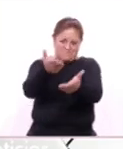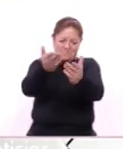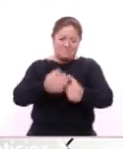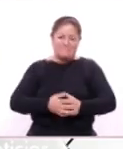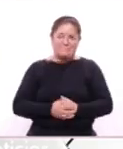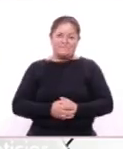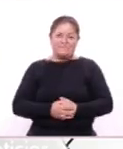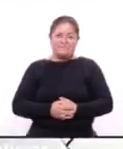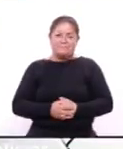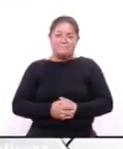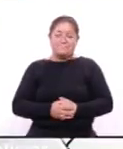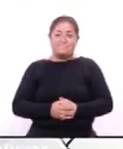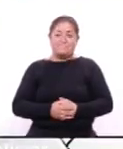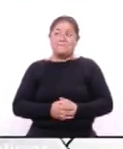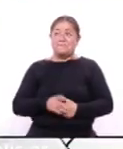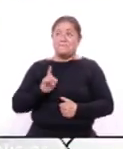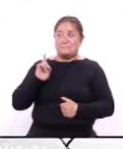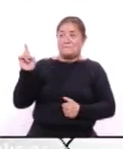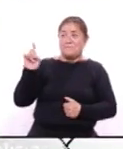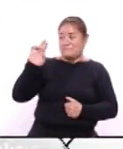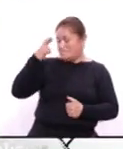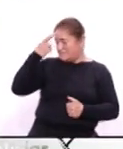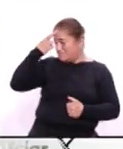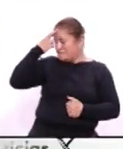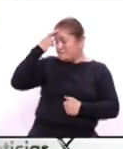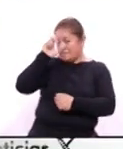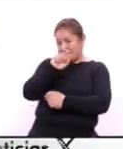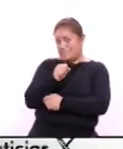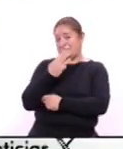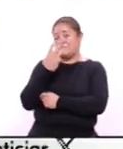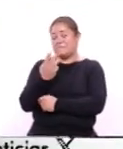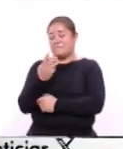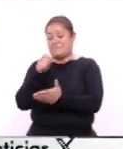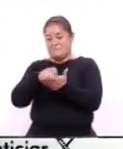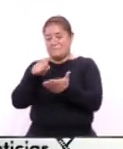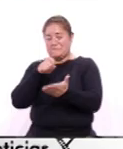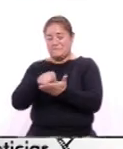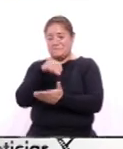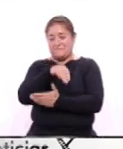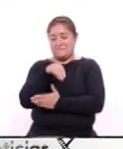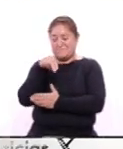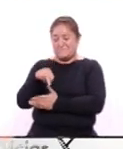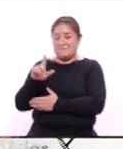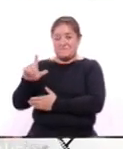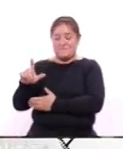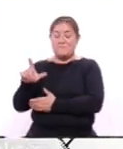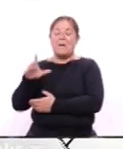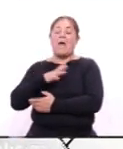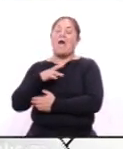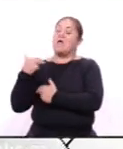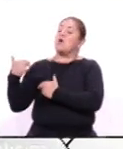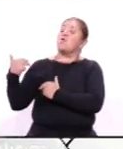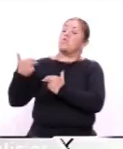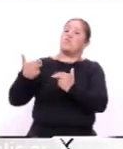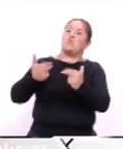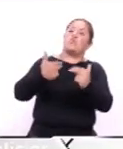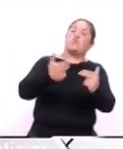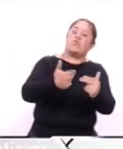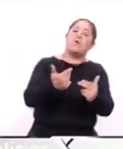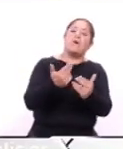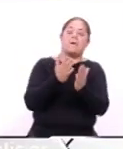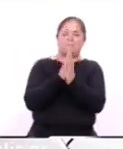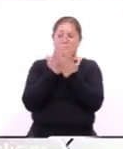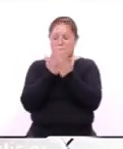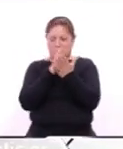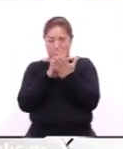En el marco del 63 aniversario luctuoso del escritor Miguel Nicolás Lira quien dejó un gran legado literario para el mundo de las